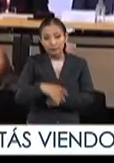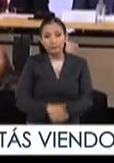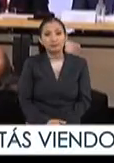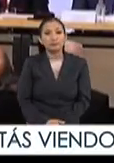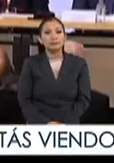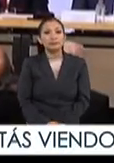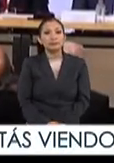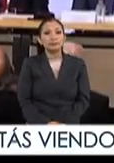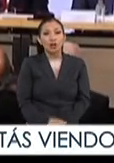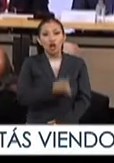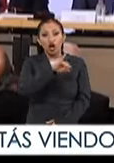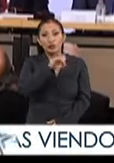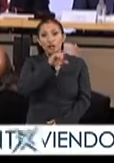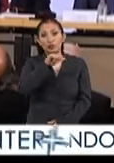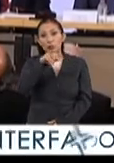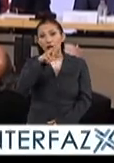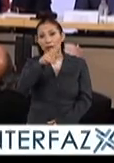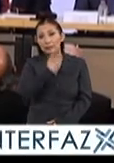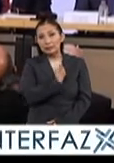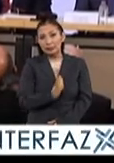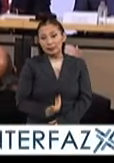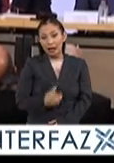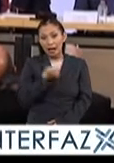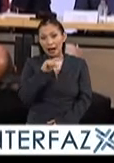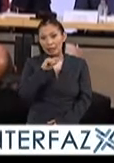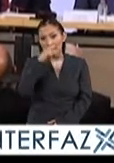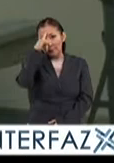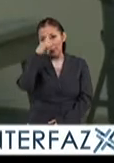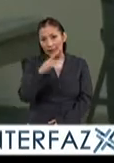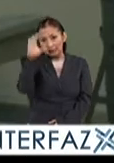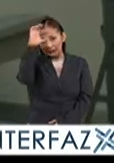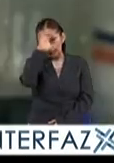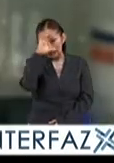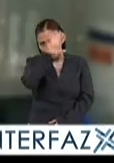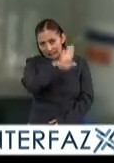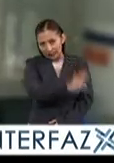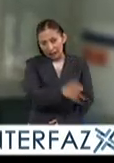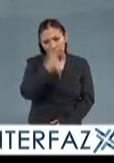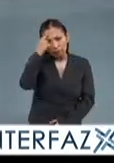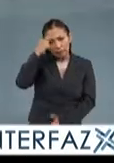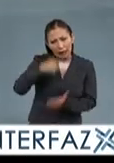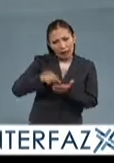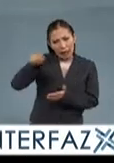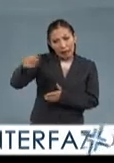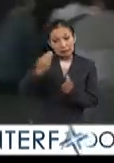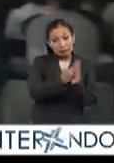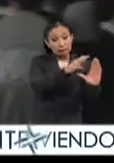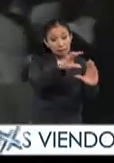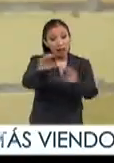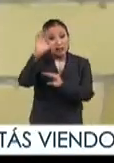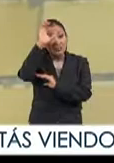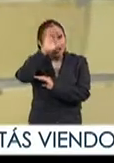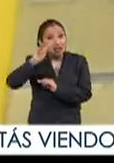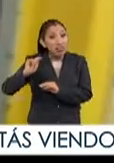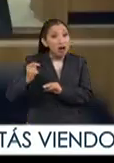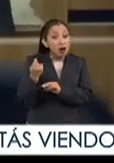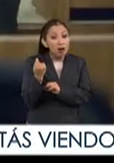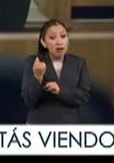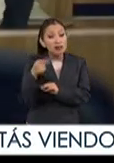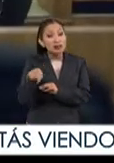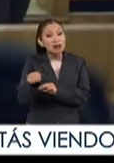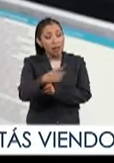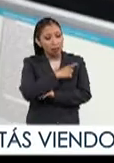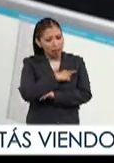José Luis Morán presidente de la Academia Mexicana de Ciencias consideró que la enseñanza de la ciencia y la tecnología